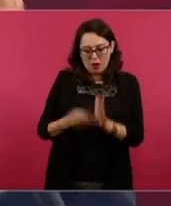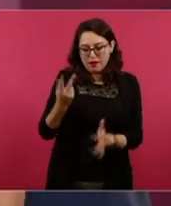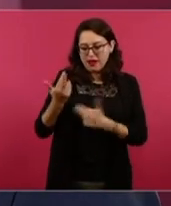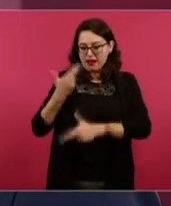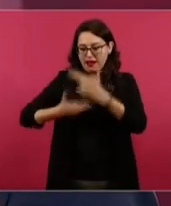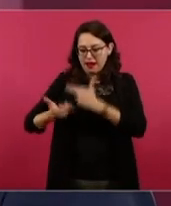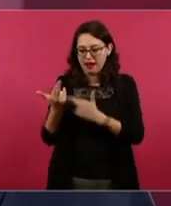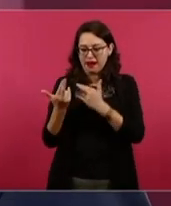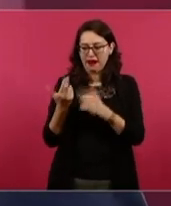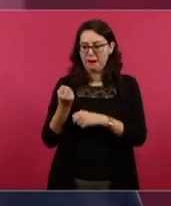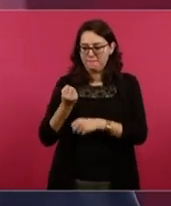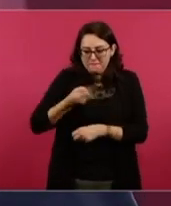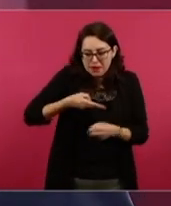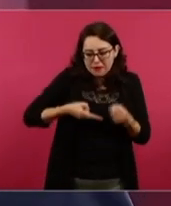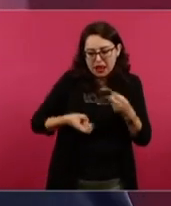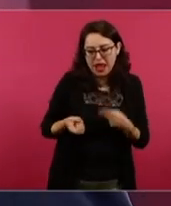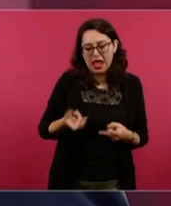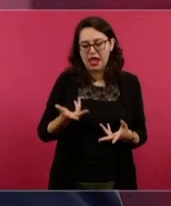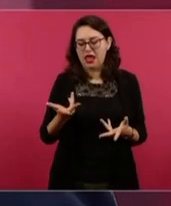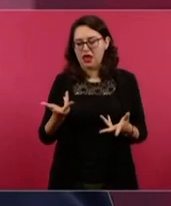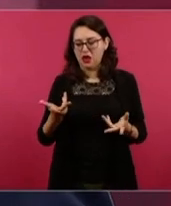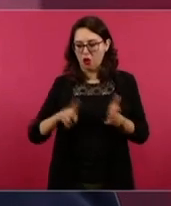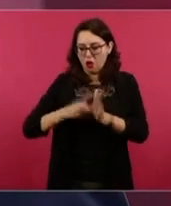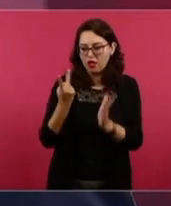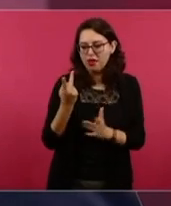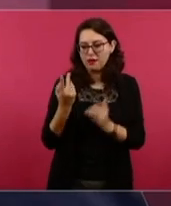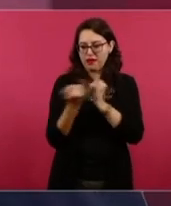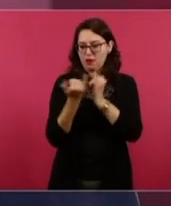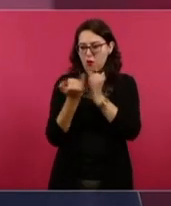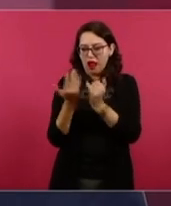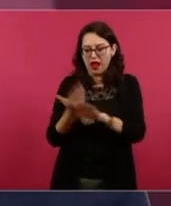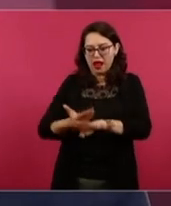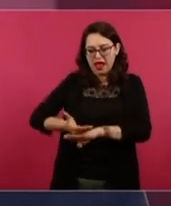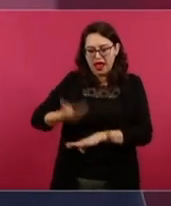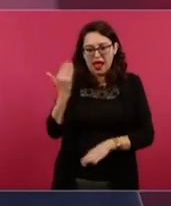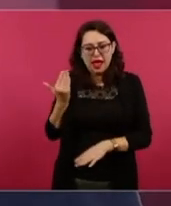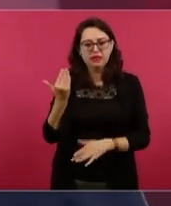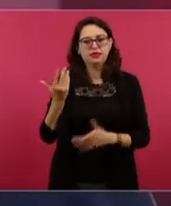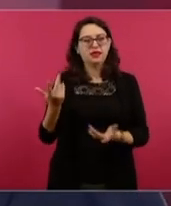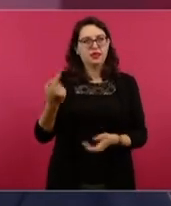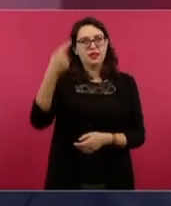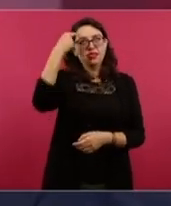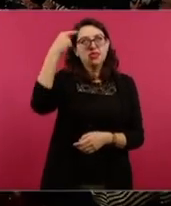también por su ideología